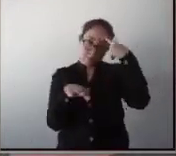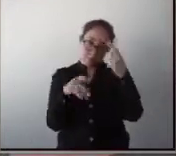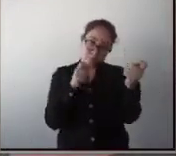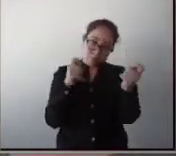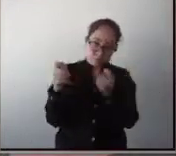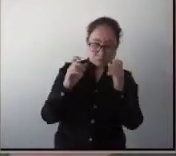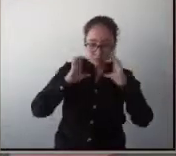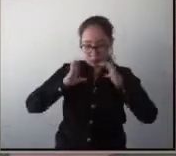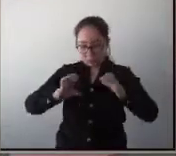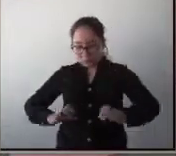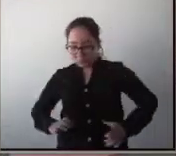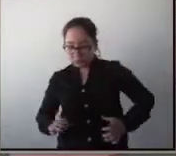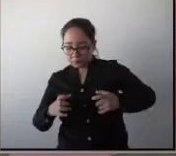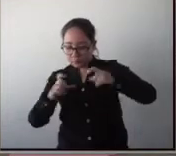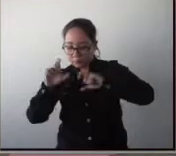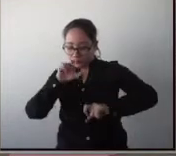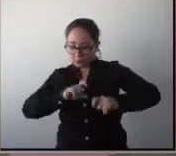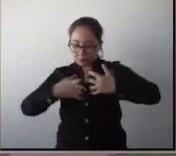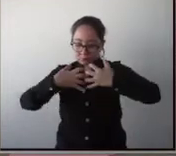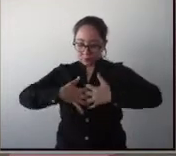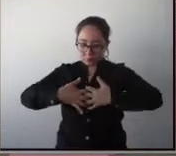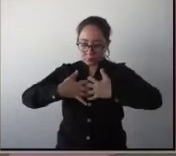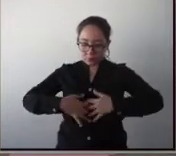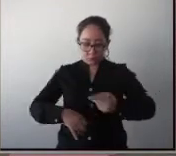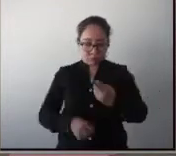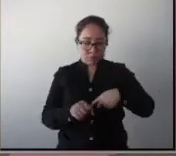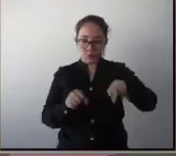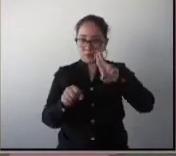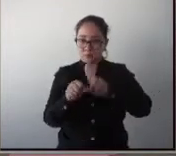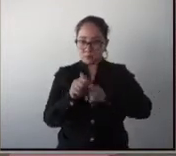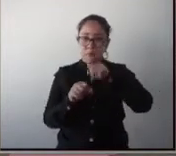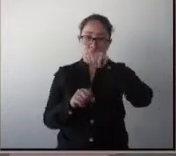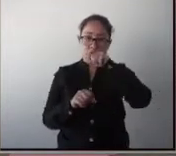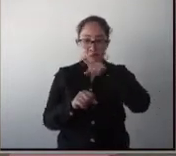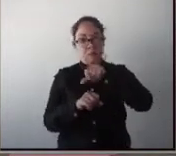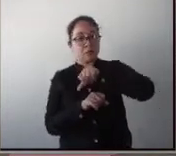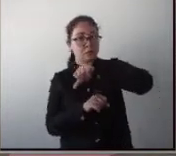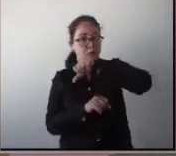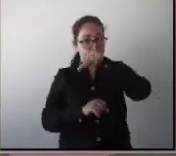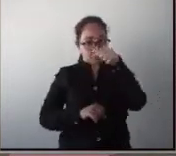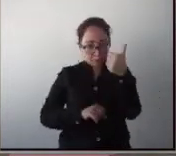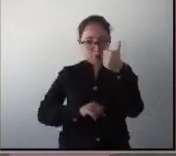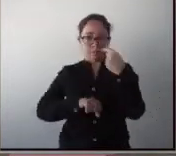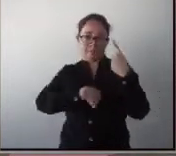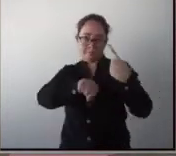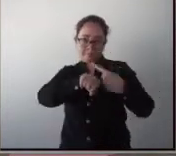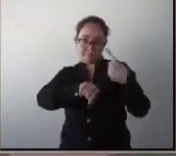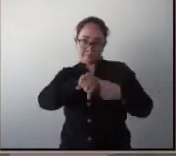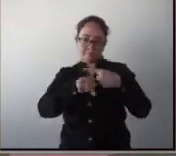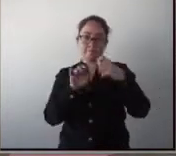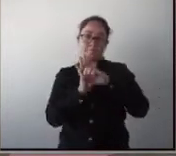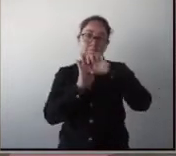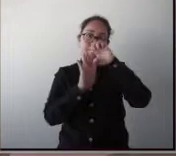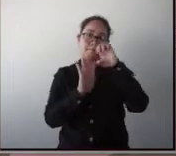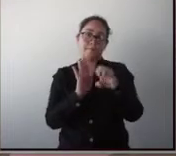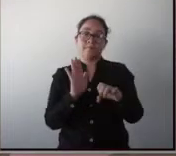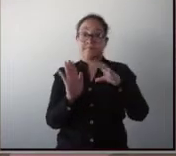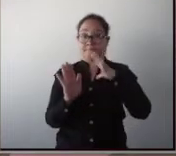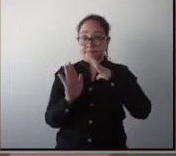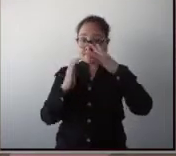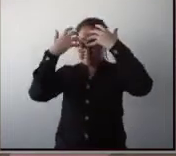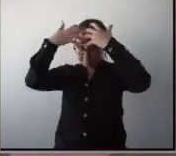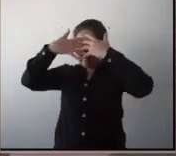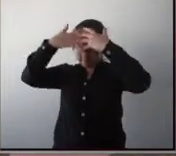procesos fisiológicos de manera normal y también de procesos patológicos como enfermedades que afectan al